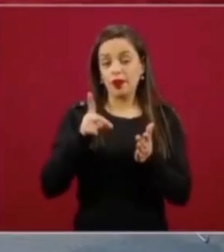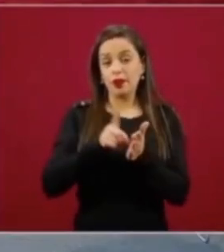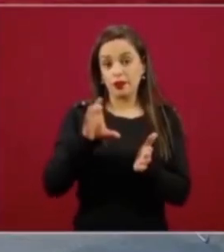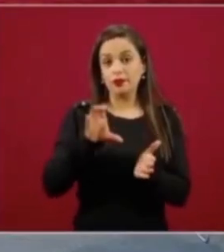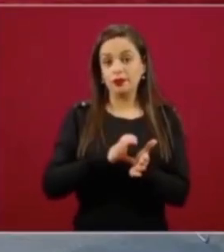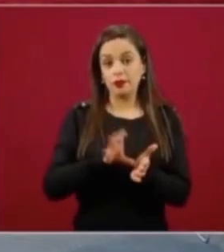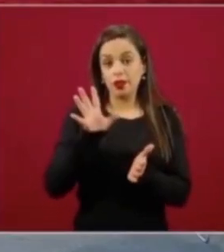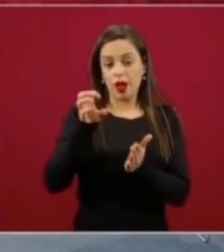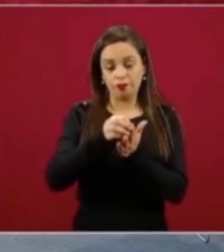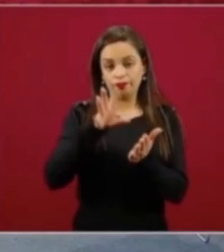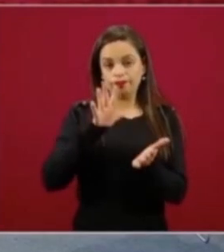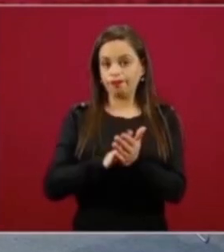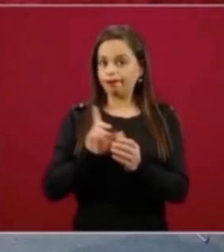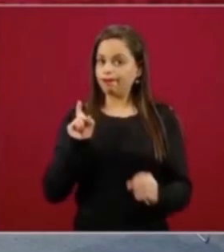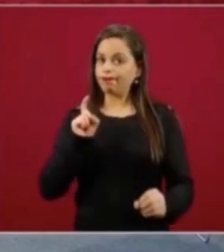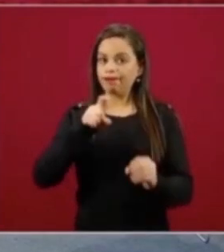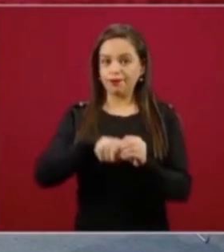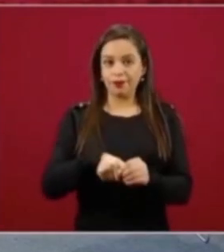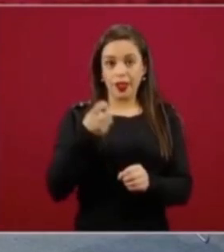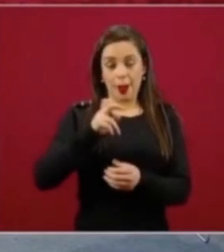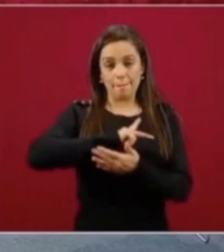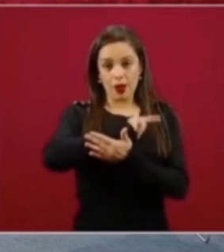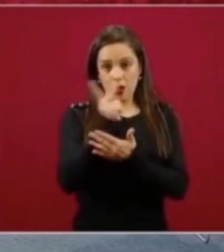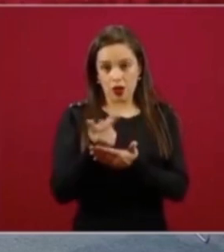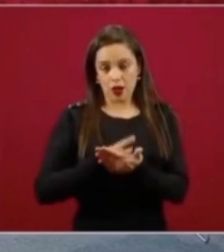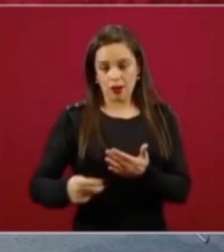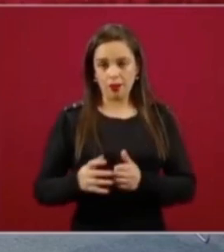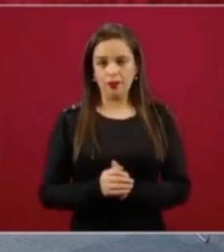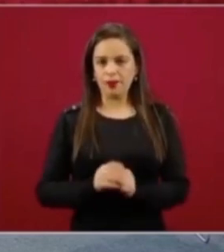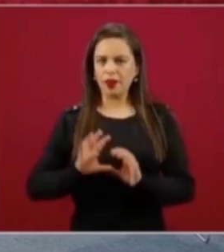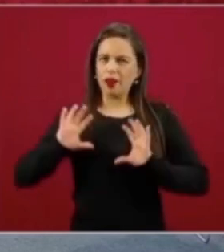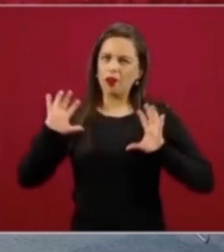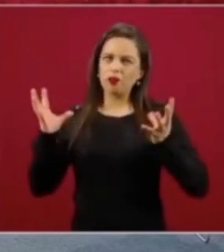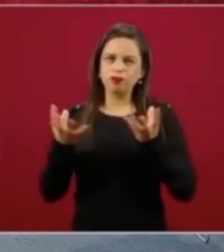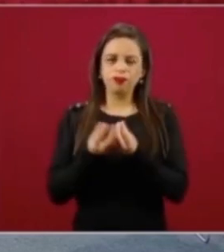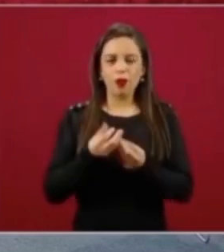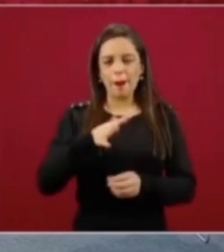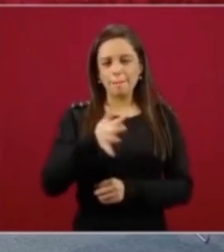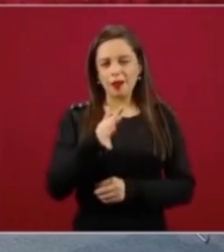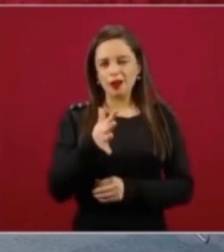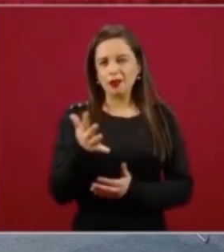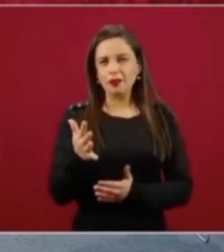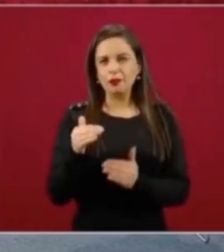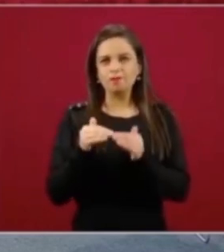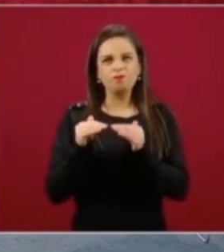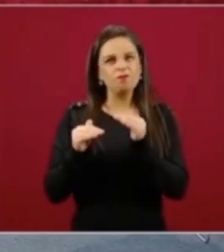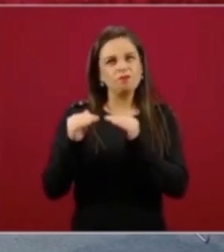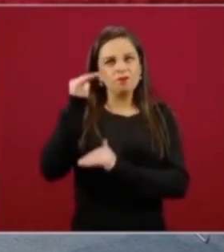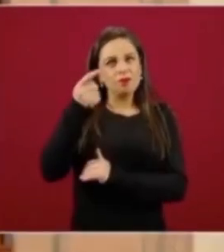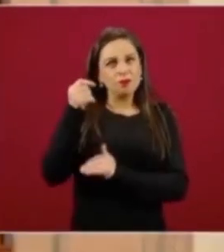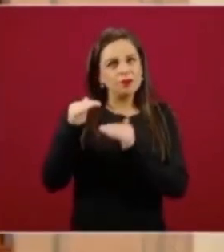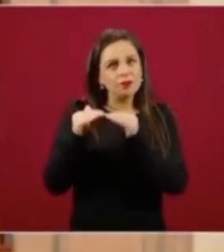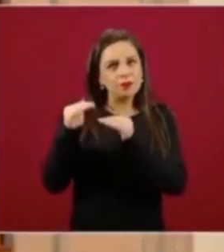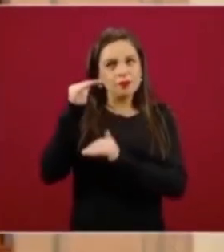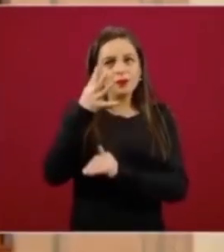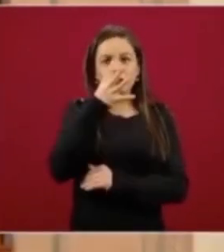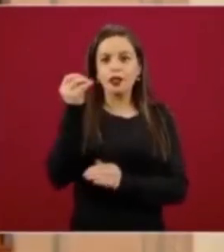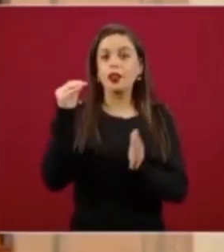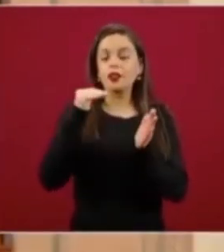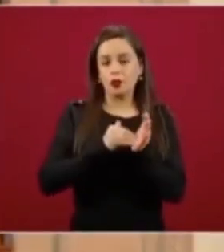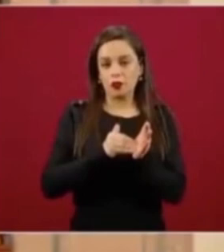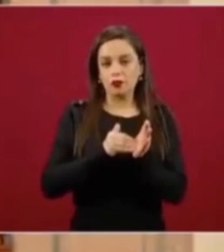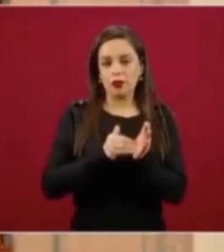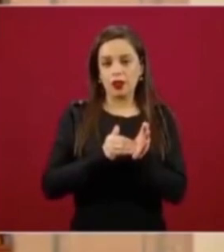ingresadas a este programa, más o menos en términos globales, poco más de 500 mil de los 800